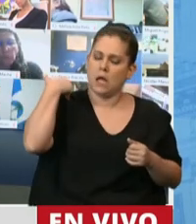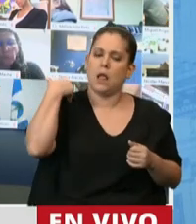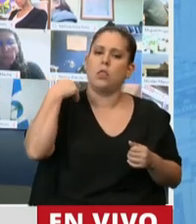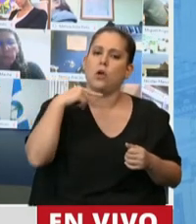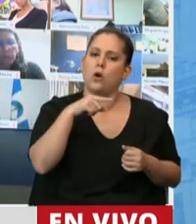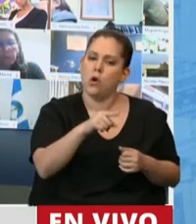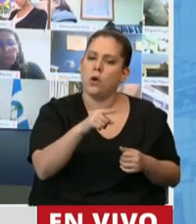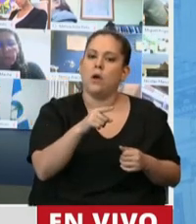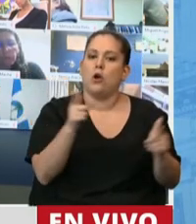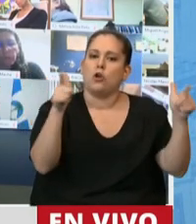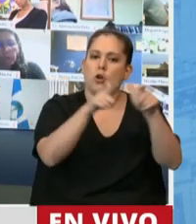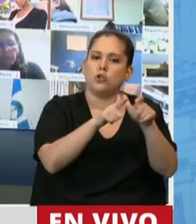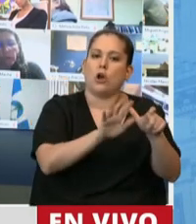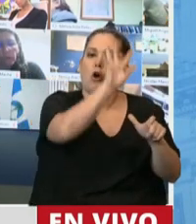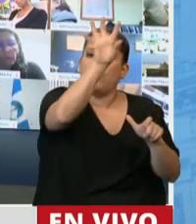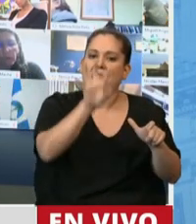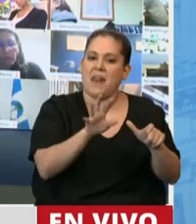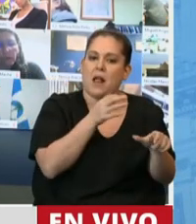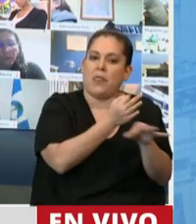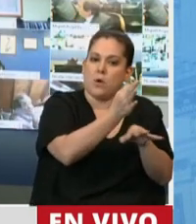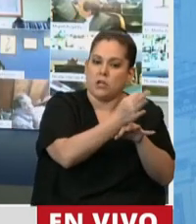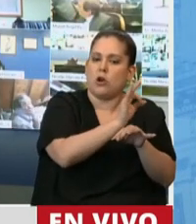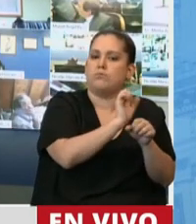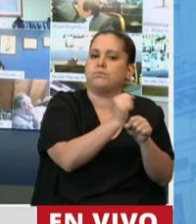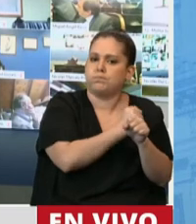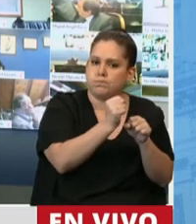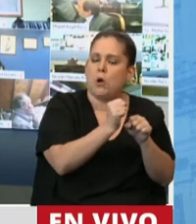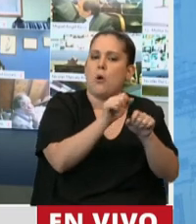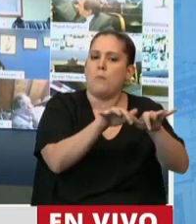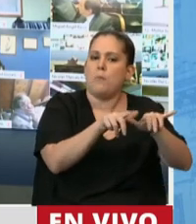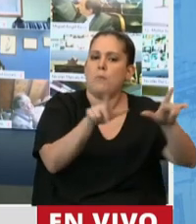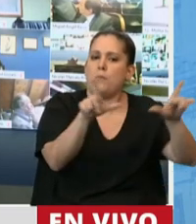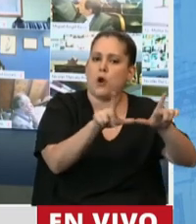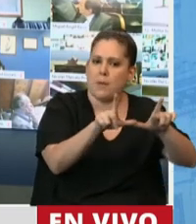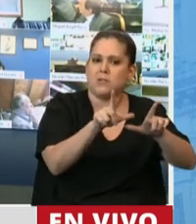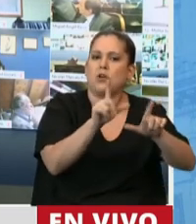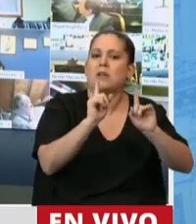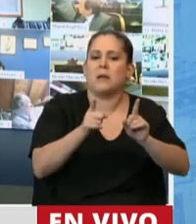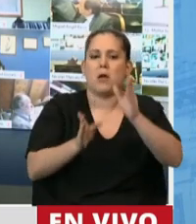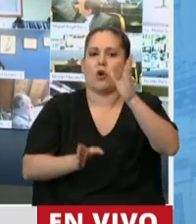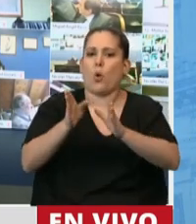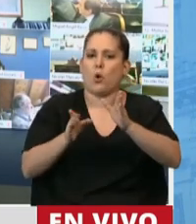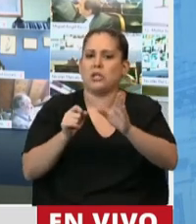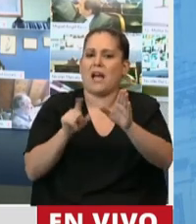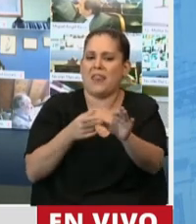el Consejo Federal de Educación, se aprobó la programación y la robótica dentro de la enseñanza.